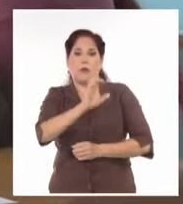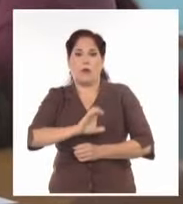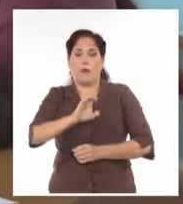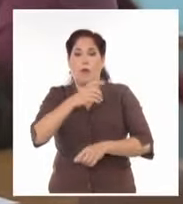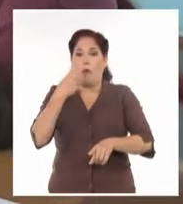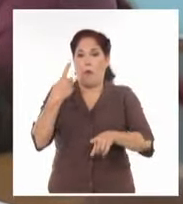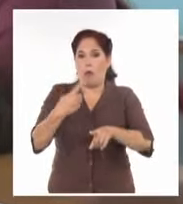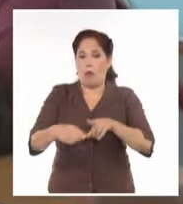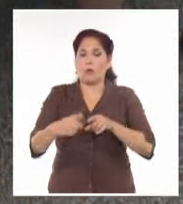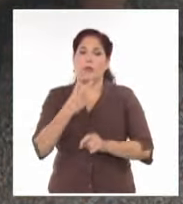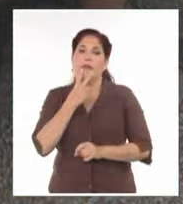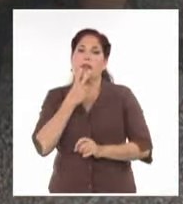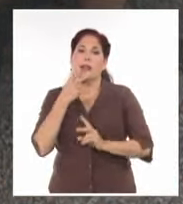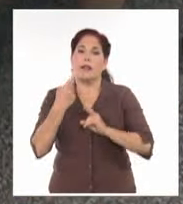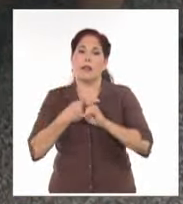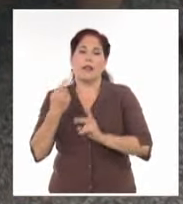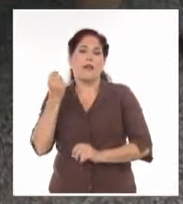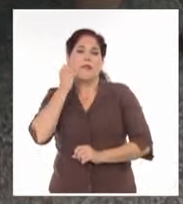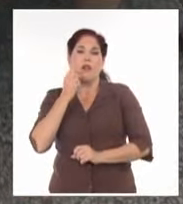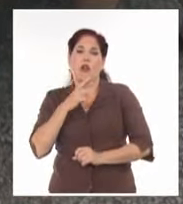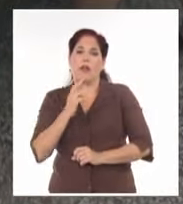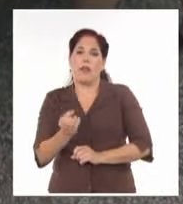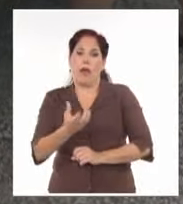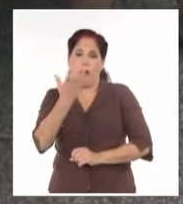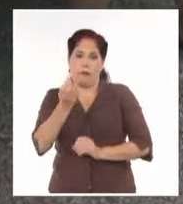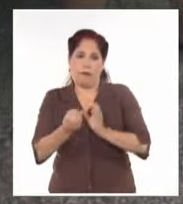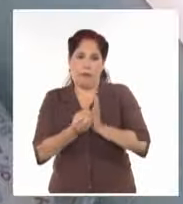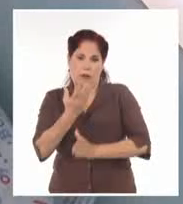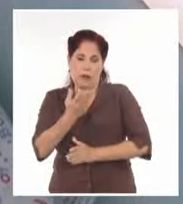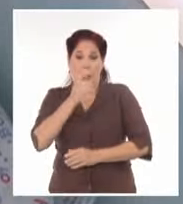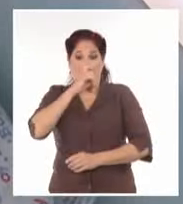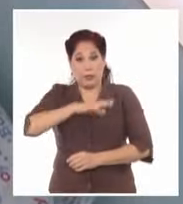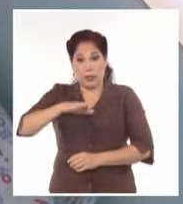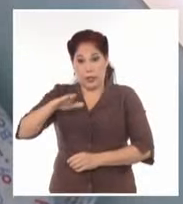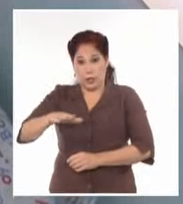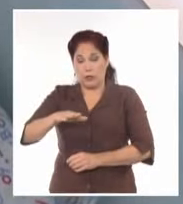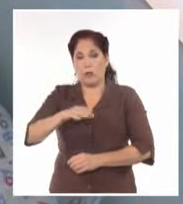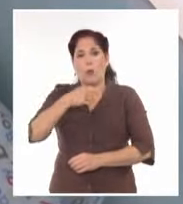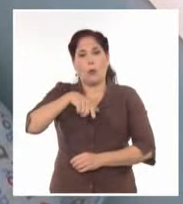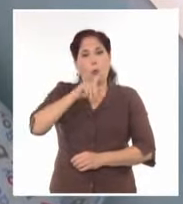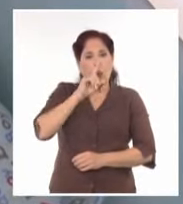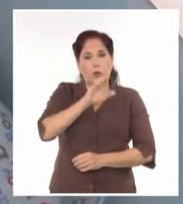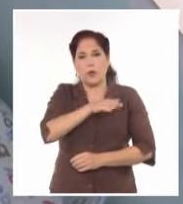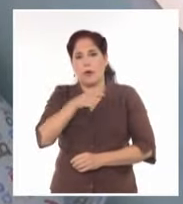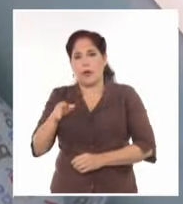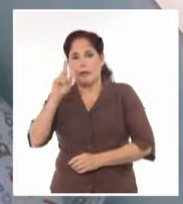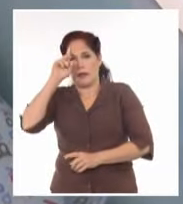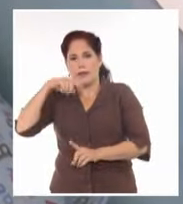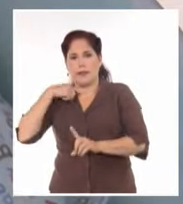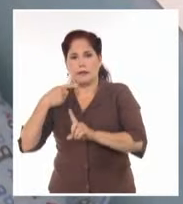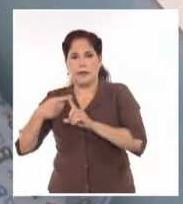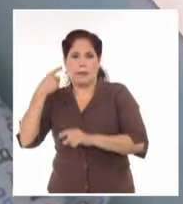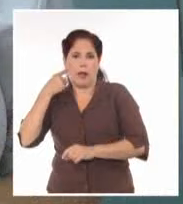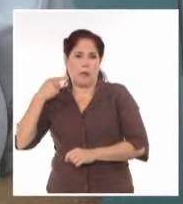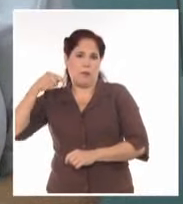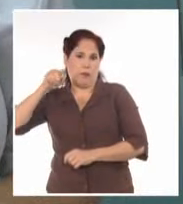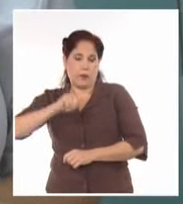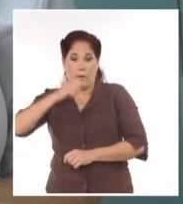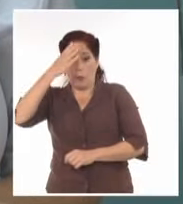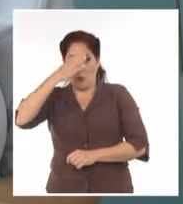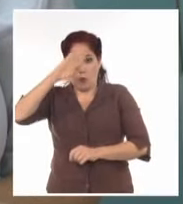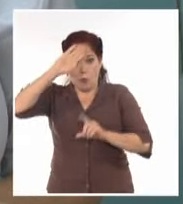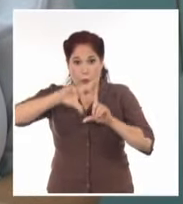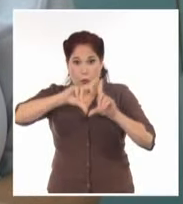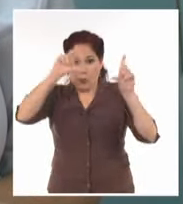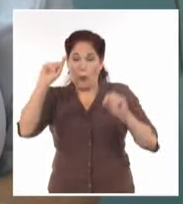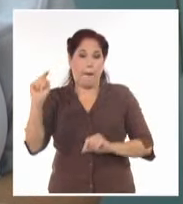vertientes y Florida. El estudio incluye a los niños nacidos entre junio y septiembre del año pasado. Cuba es el primer país